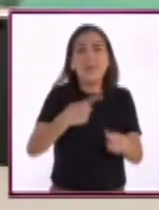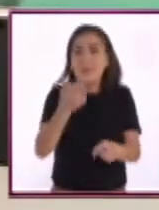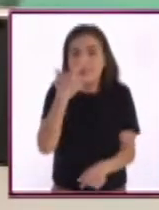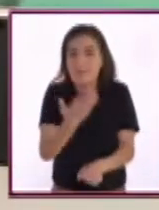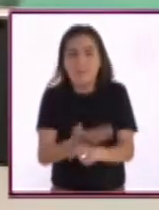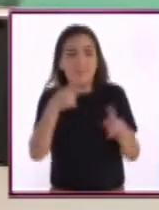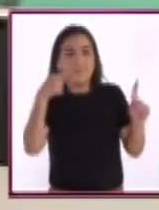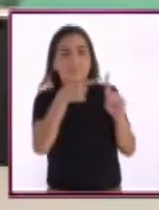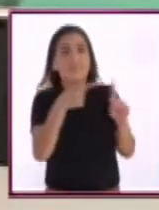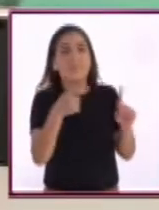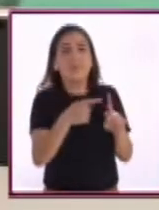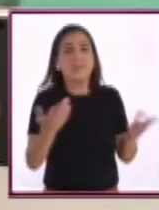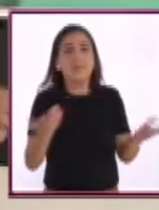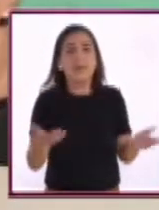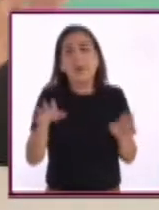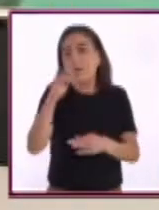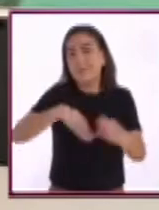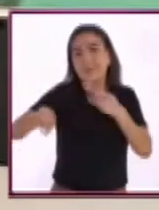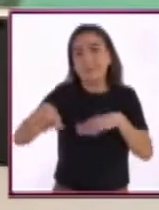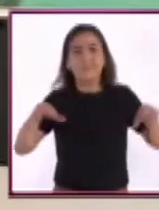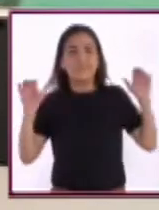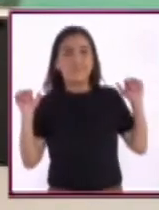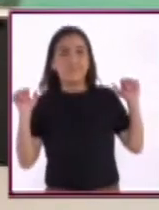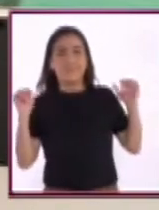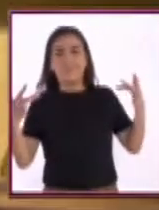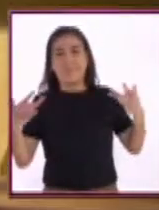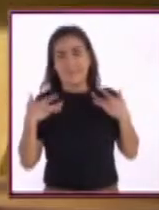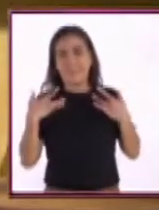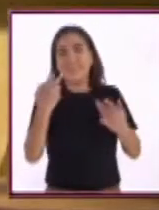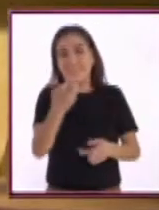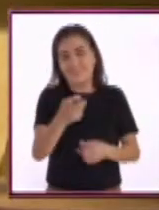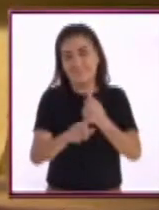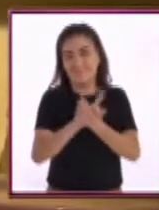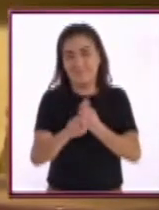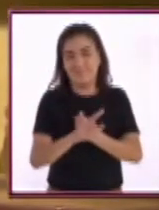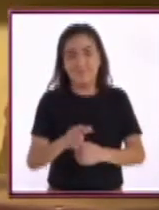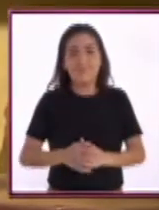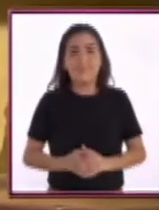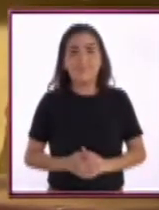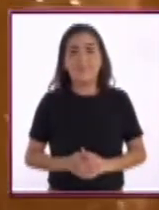vacío de quién es realmente responsable, y pues al final nadie se hace responsable.